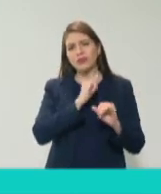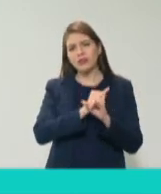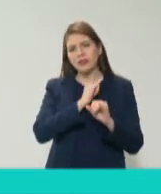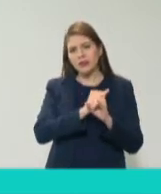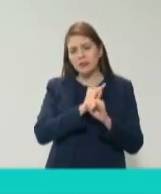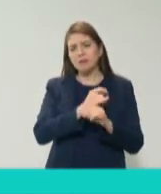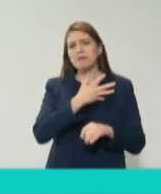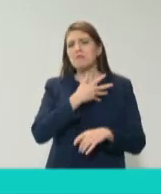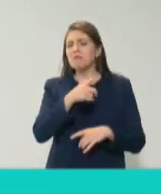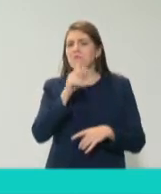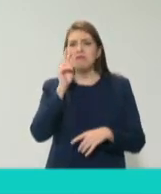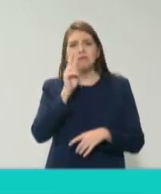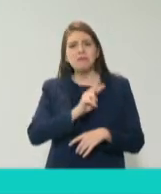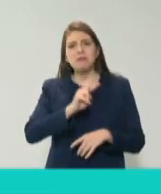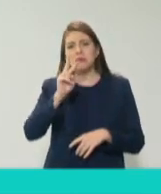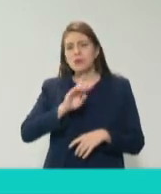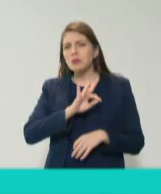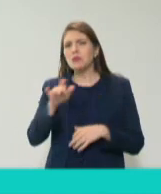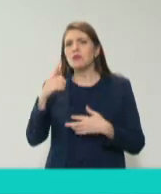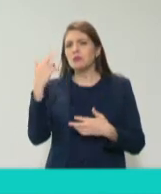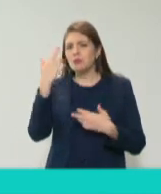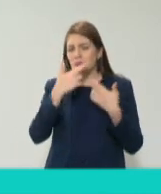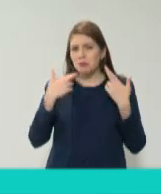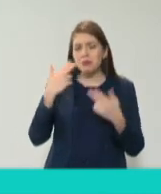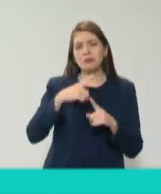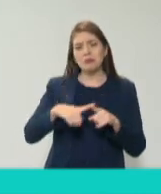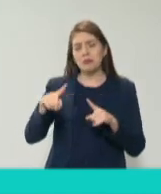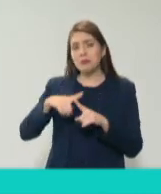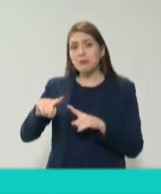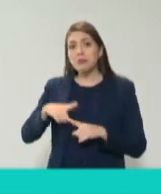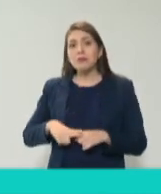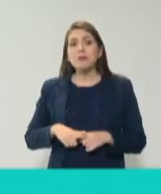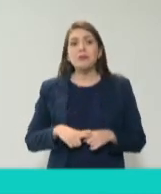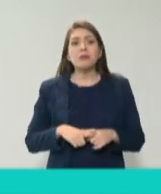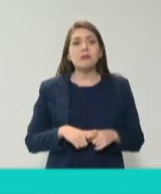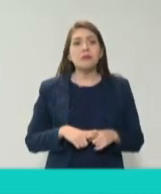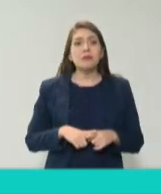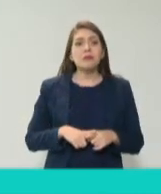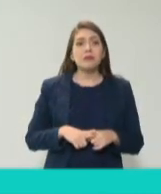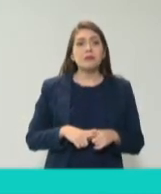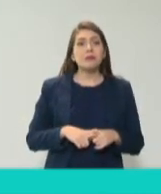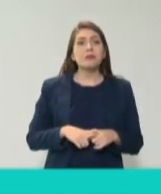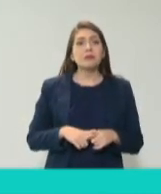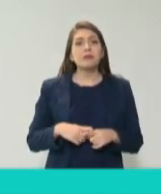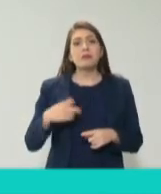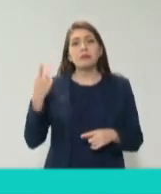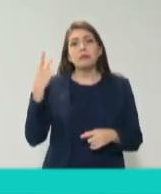disponible para consulta física y demás pero creo que